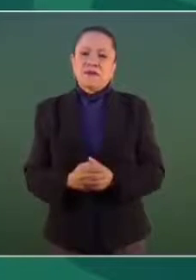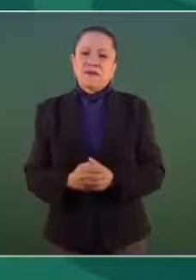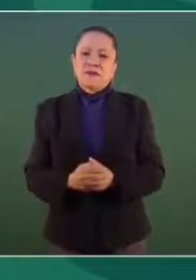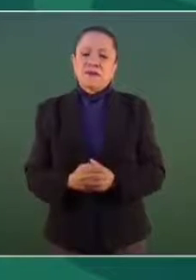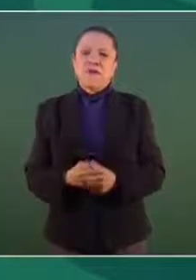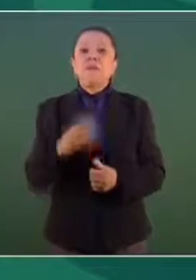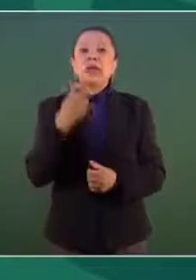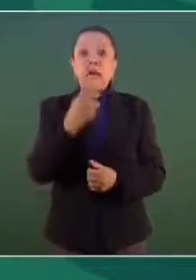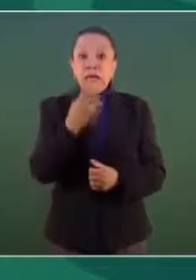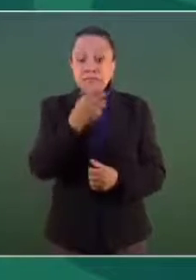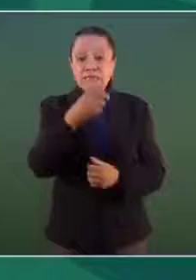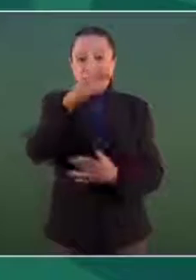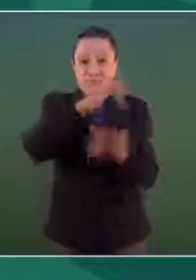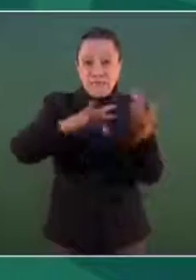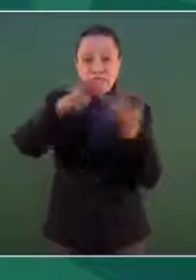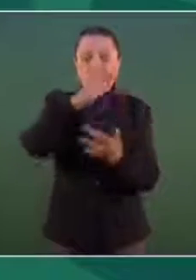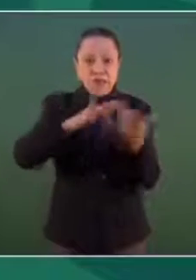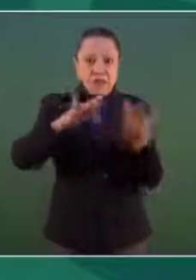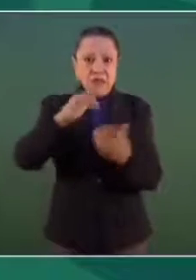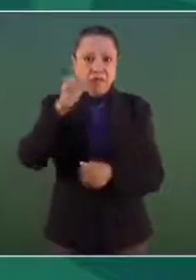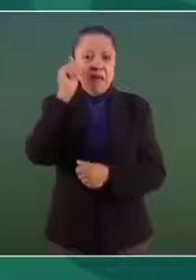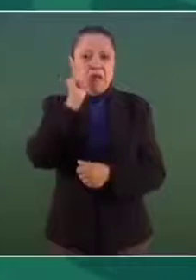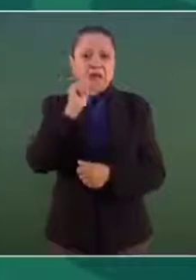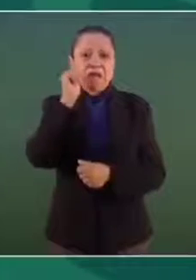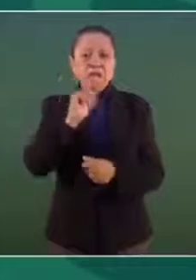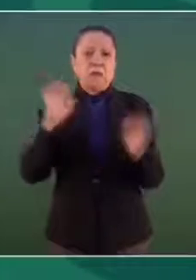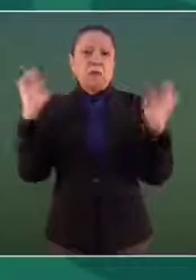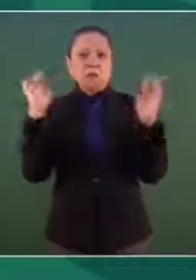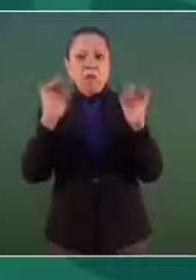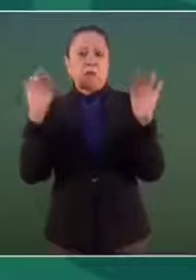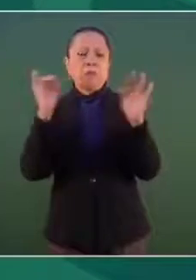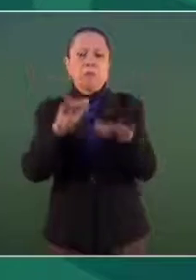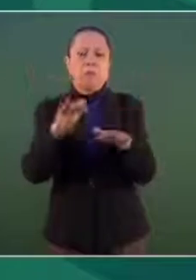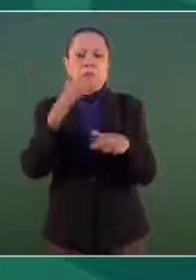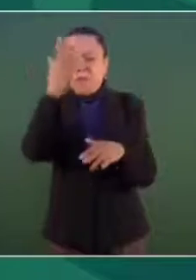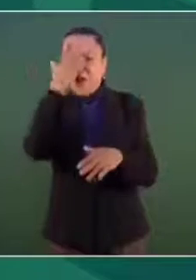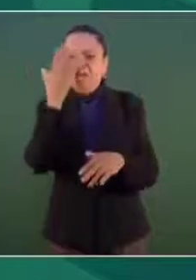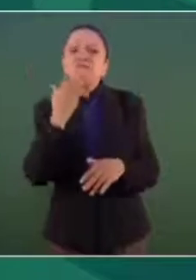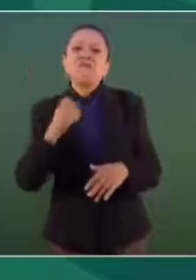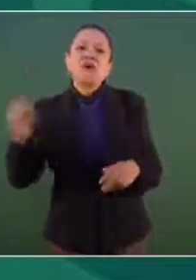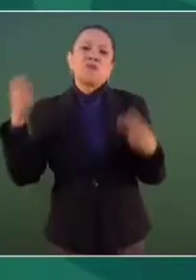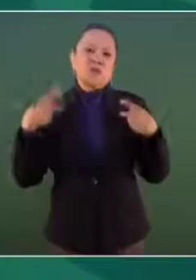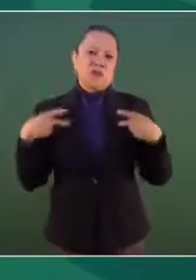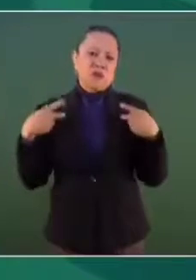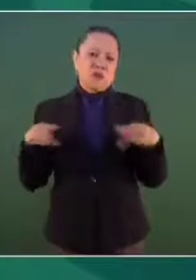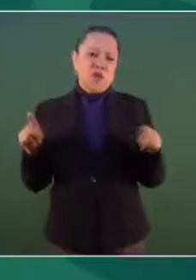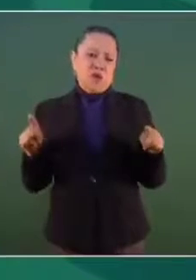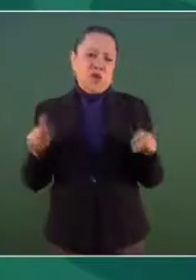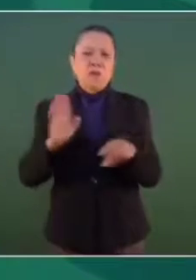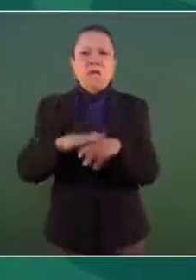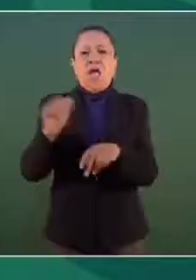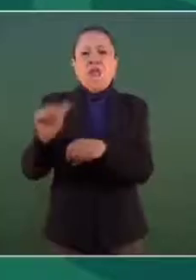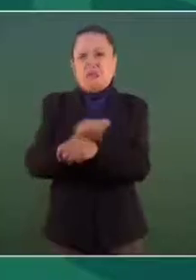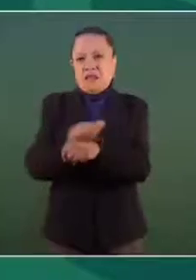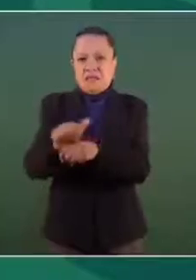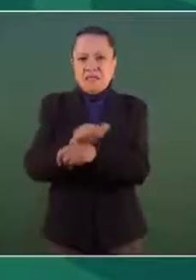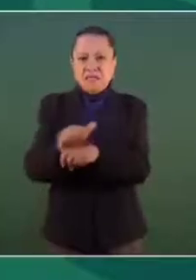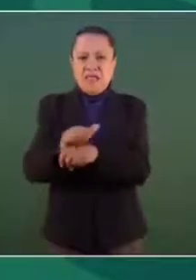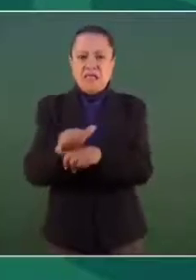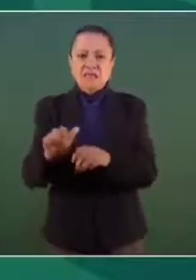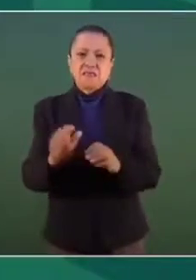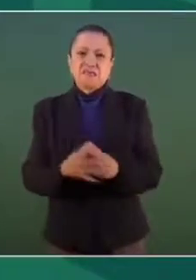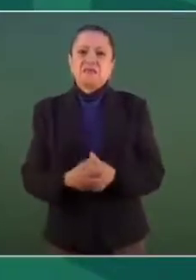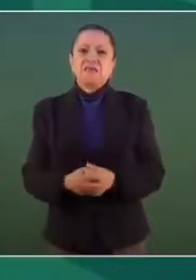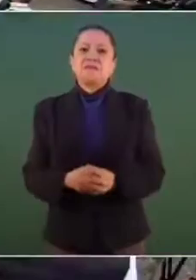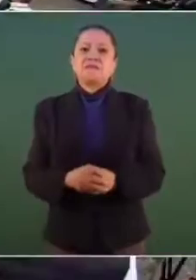que han asistido personalidades del mundo artístico. Hasta yo